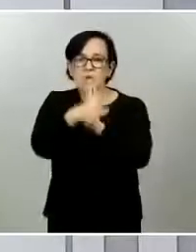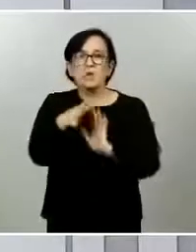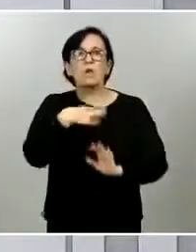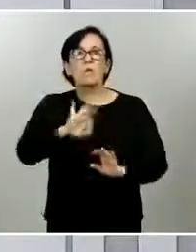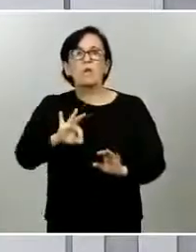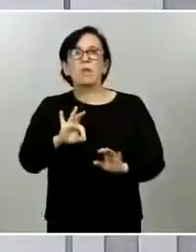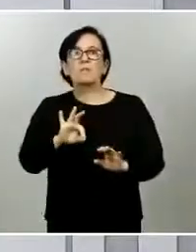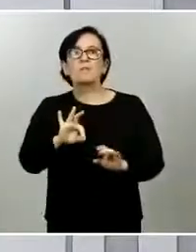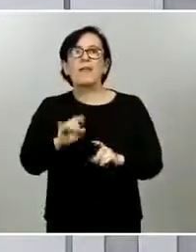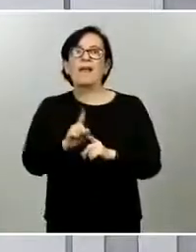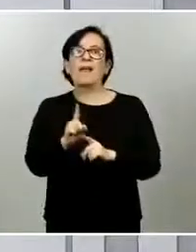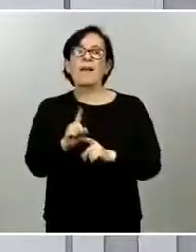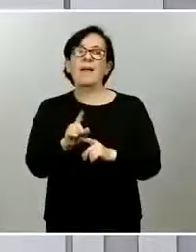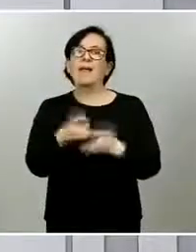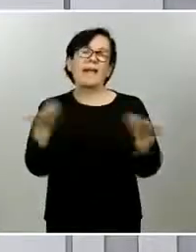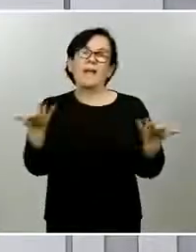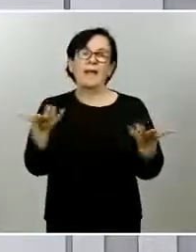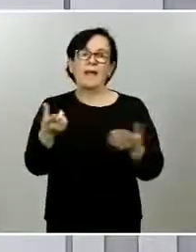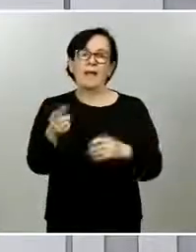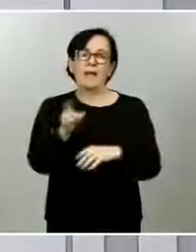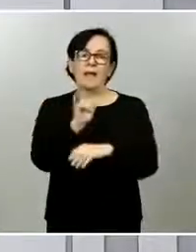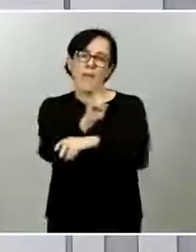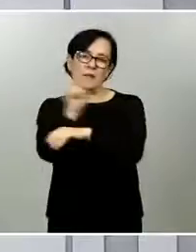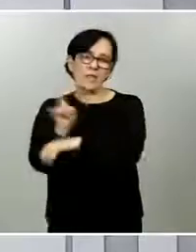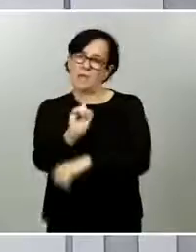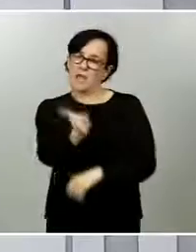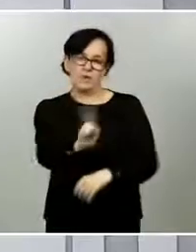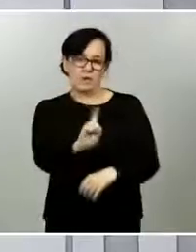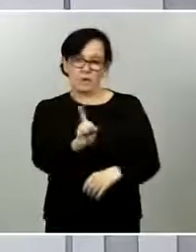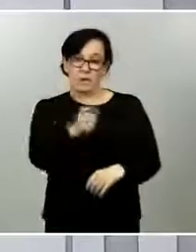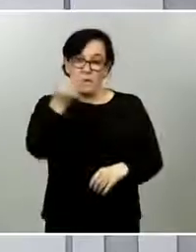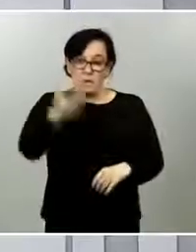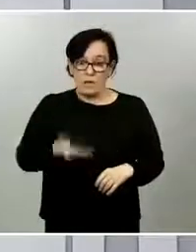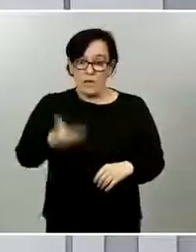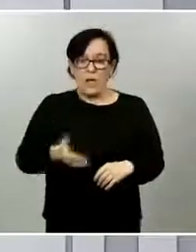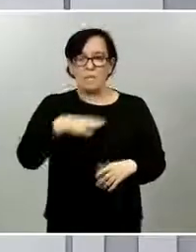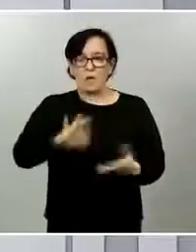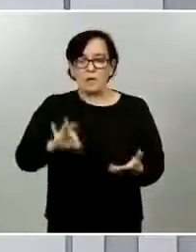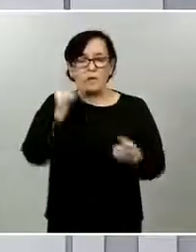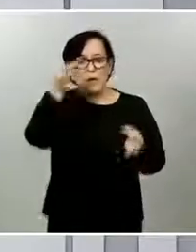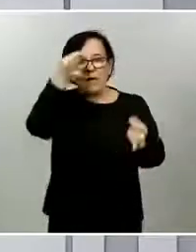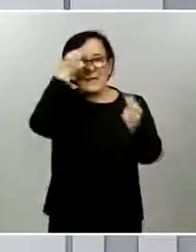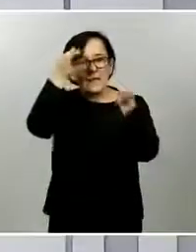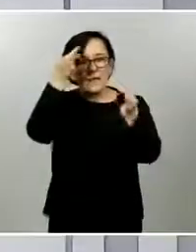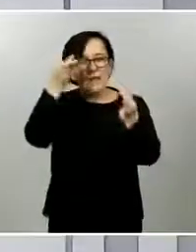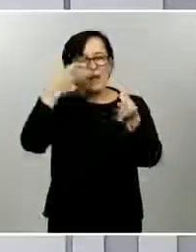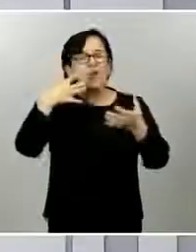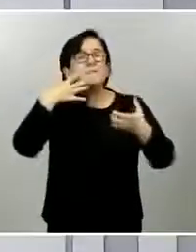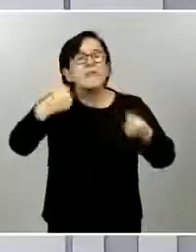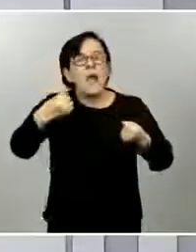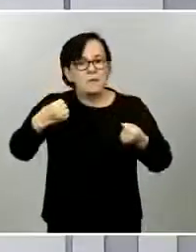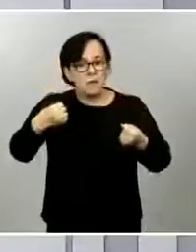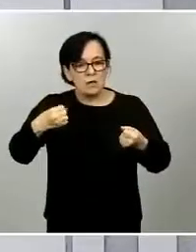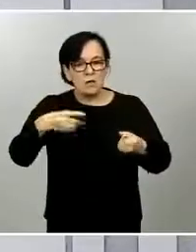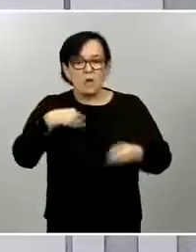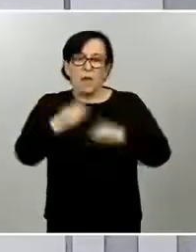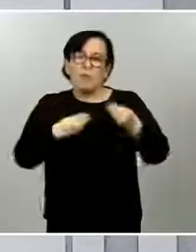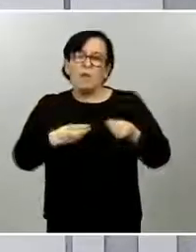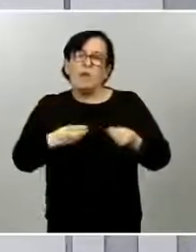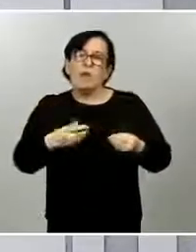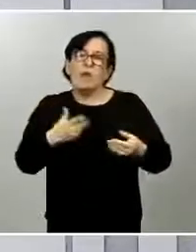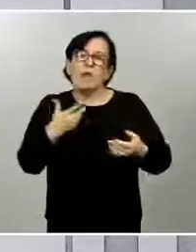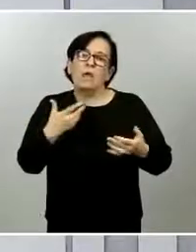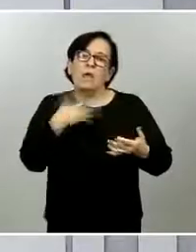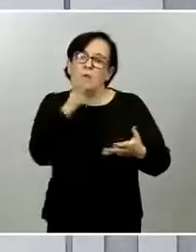aún tienen que permanecer, en la fase 0, pero tenemos que ser muy claros a la ciudadanía y ninguno podemos llamarnos a engaño.